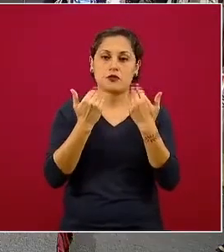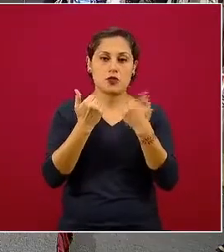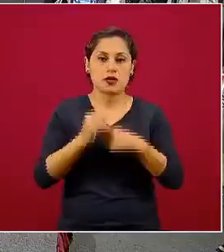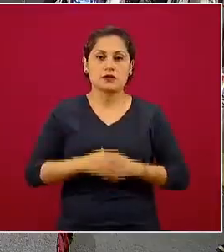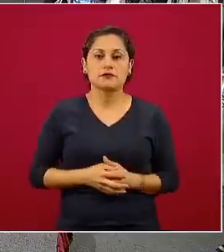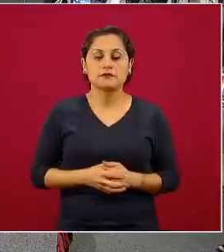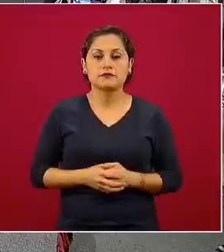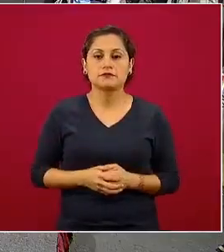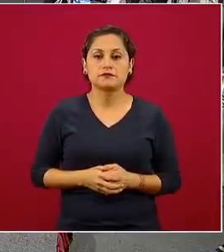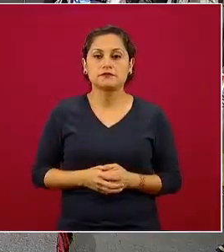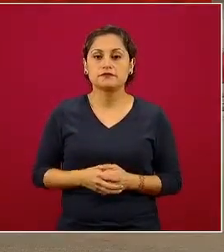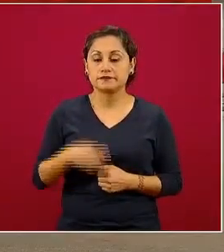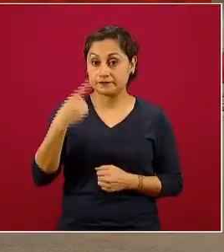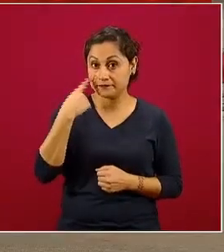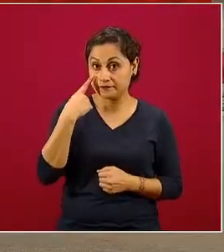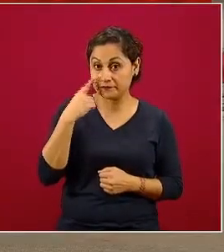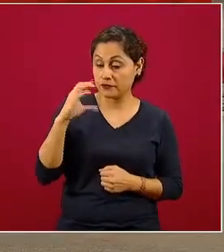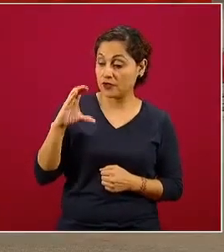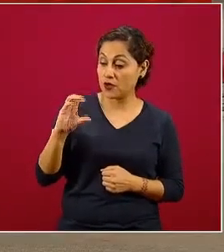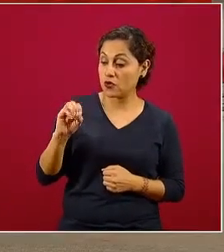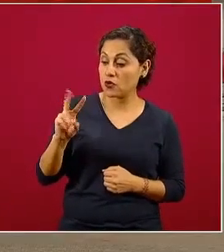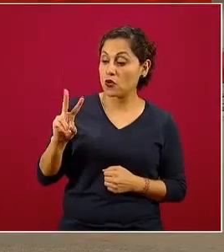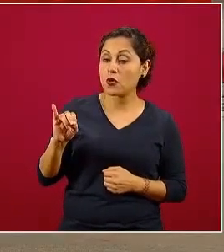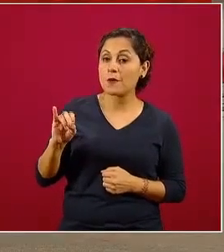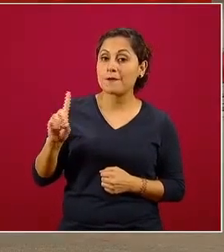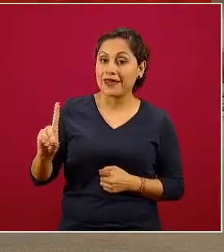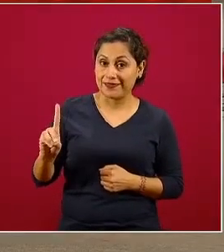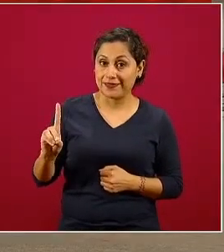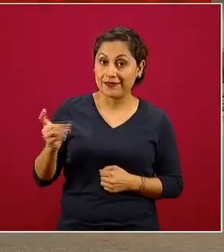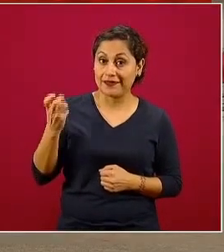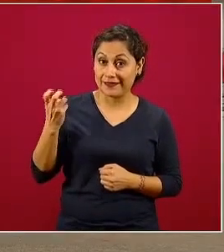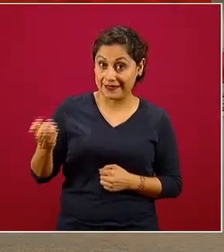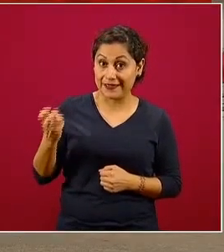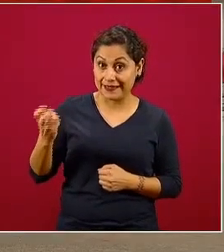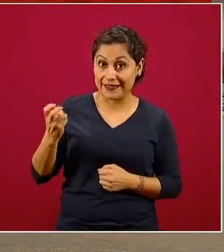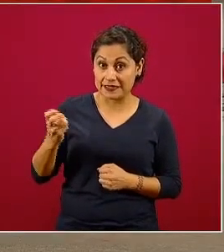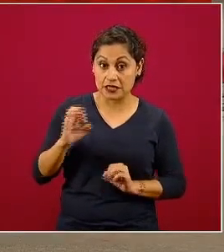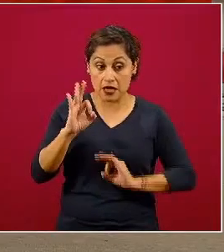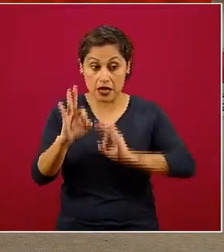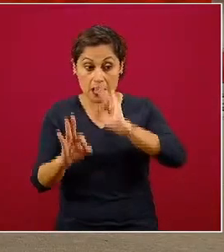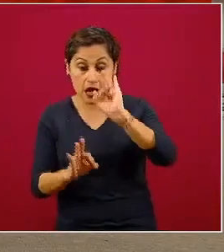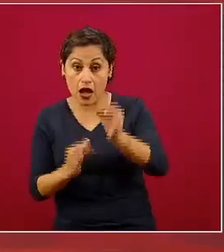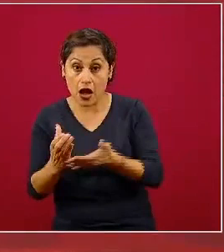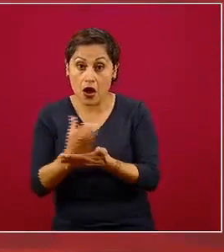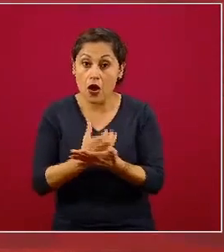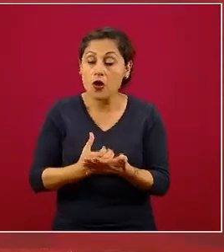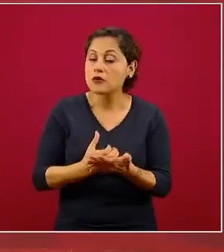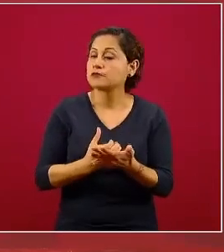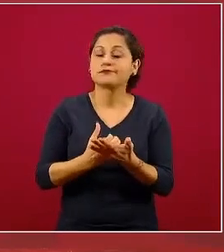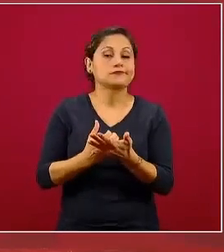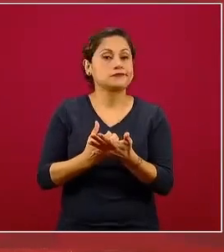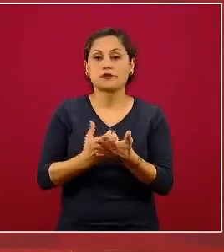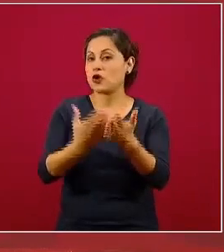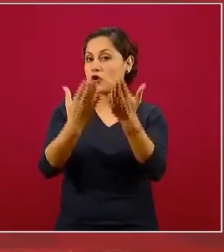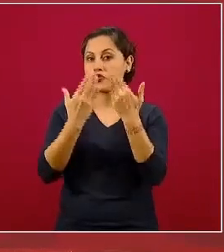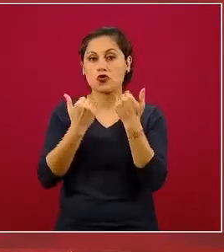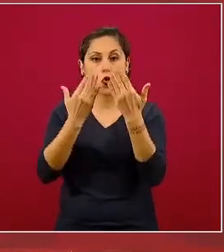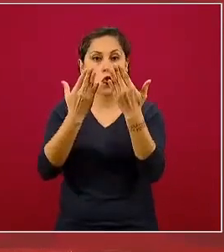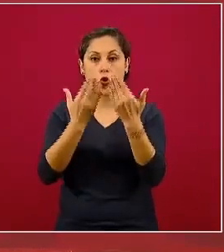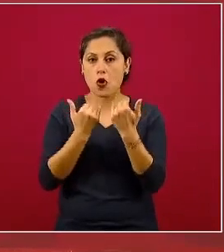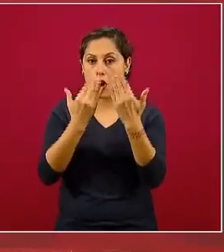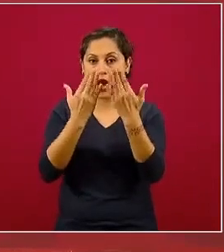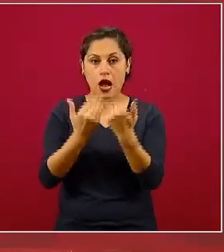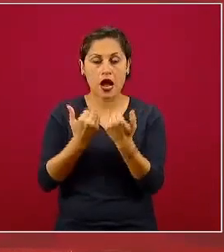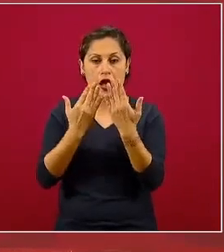desfazen? COVID no es una enfermedad que directamente sea tratable. Desafortunadamente no existe ningún tratamiento